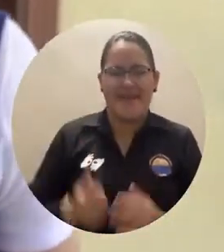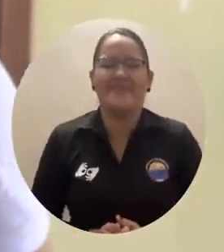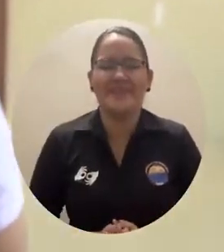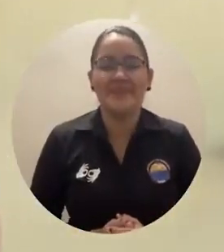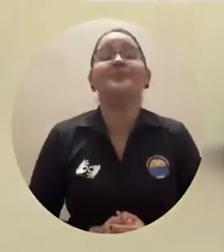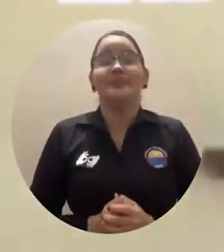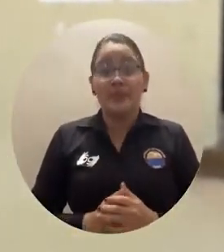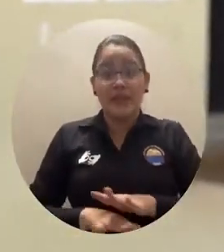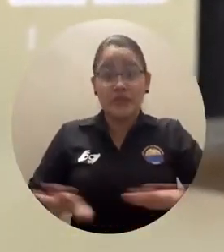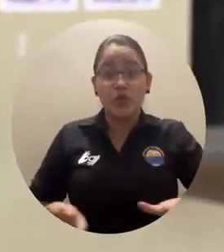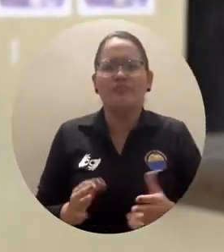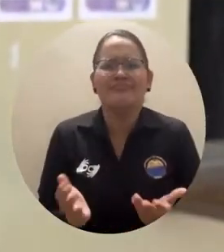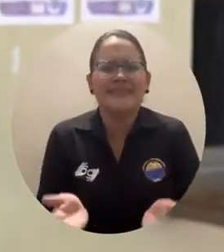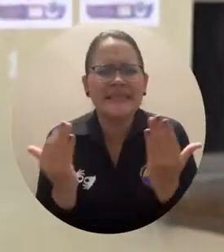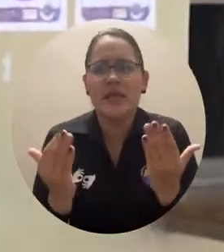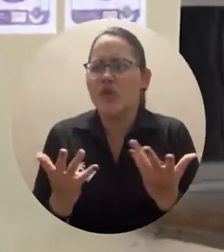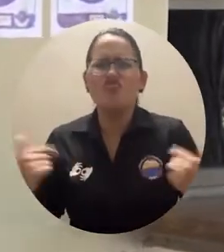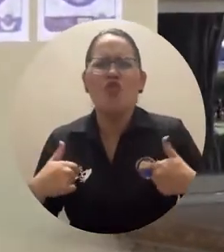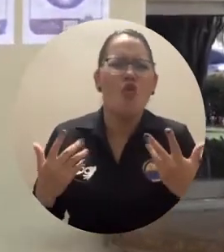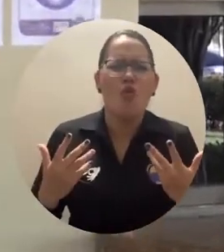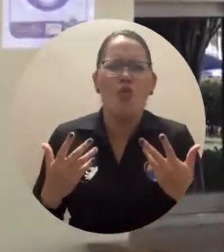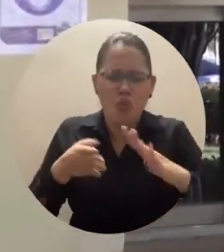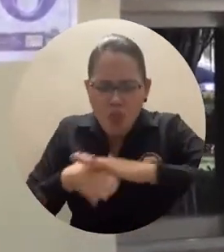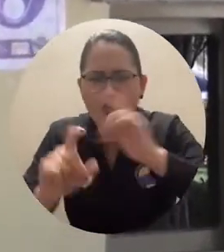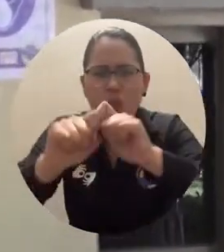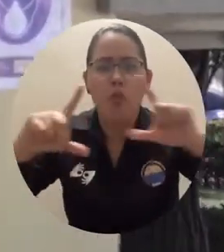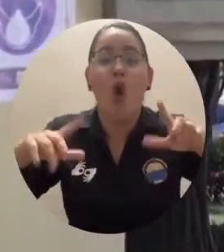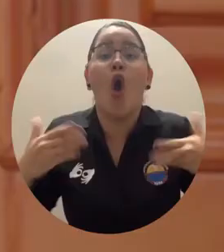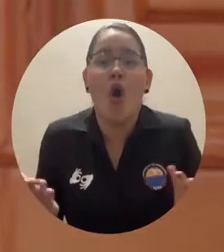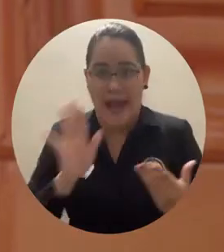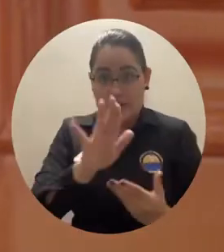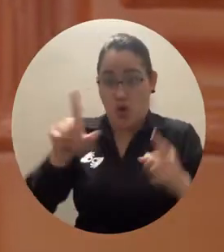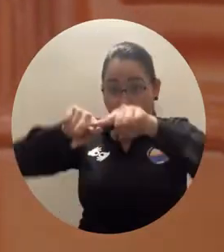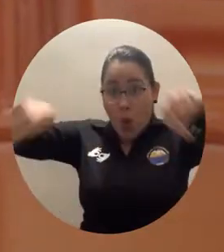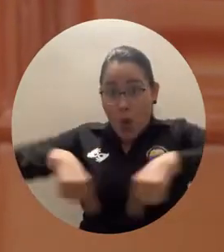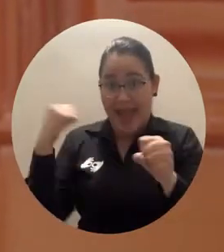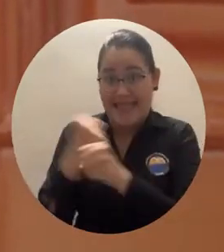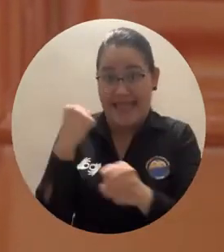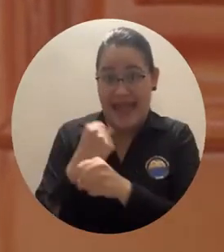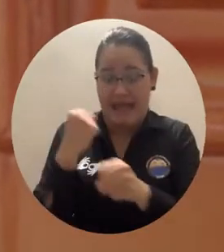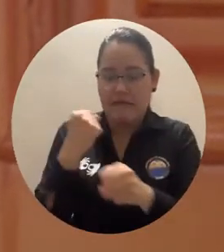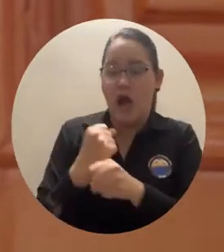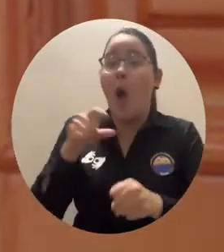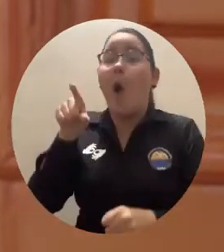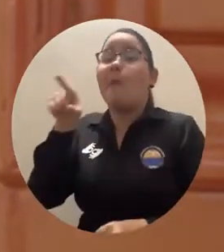qr serán las puertas de ingreso de cada oficina administrativa las personas podrán hacer lectura del código con la cámara de su celular el cual les